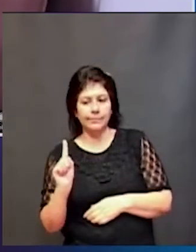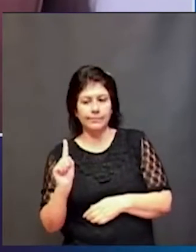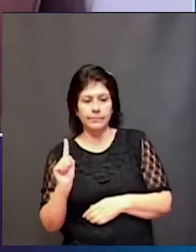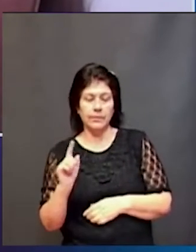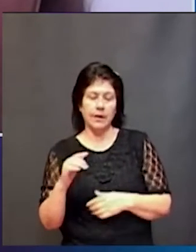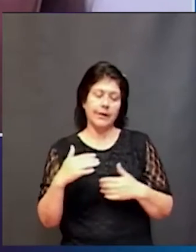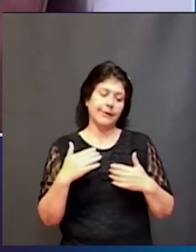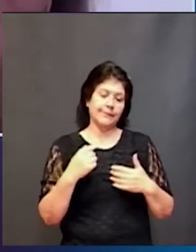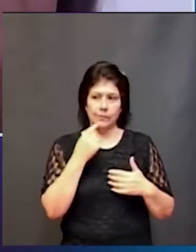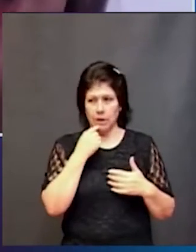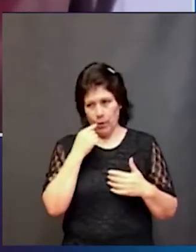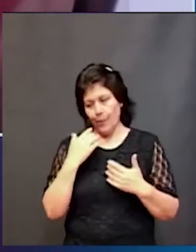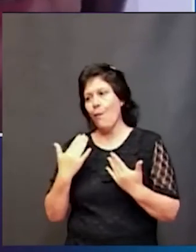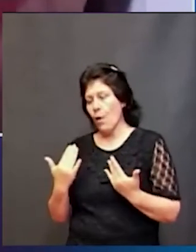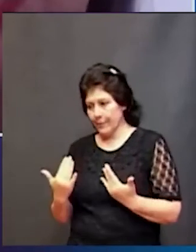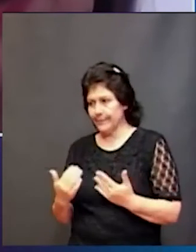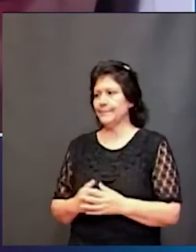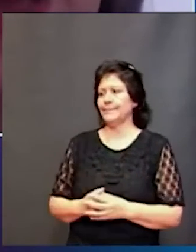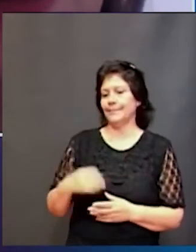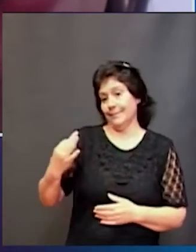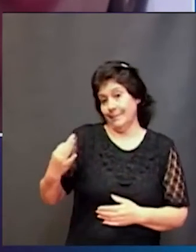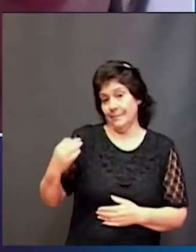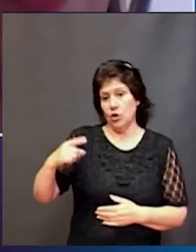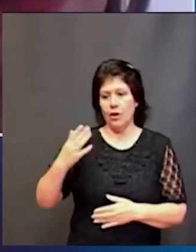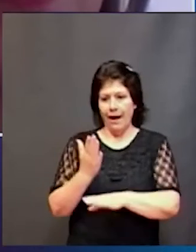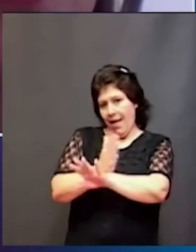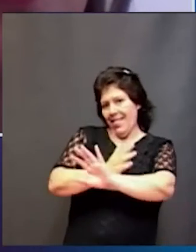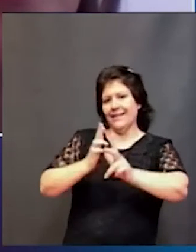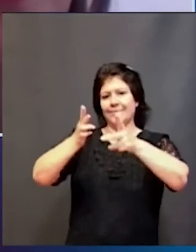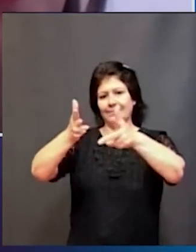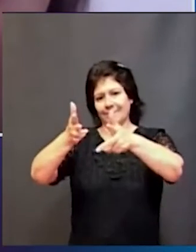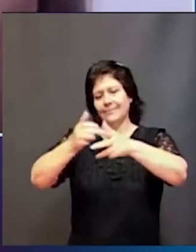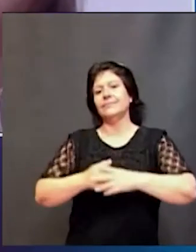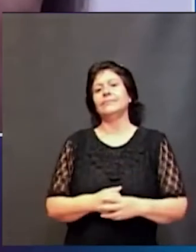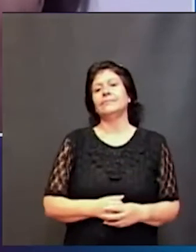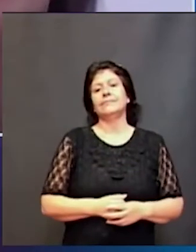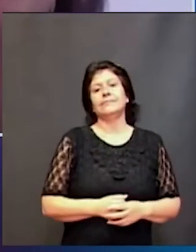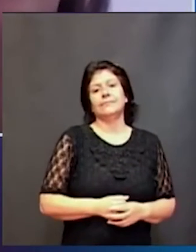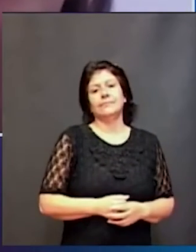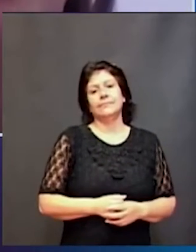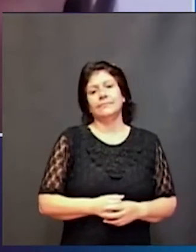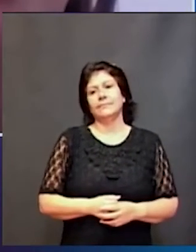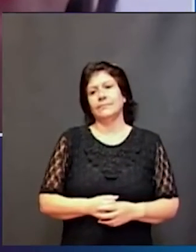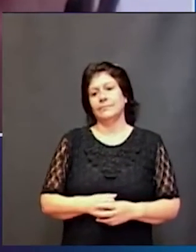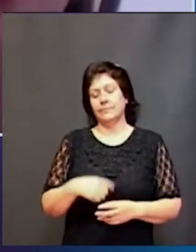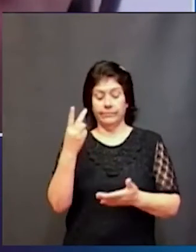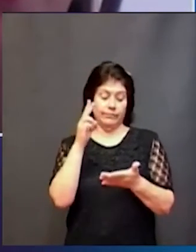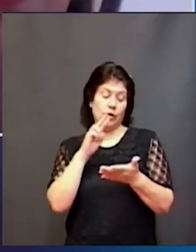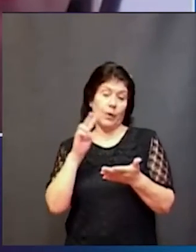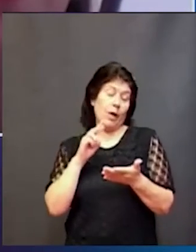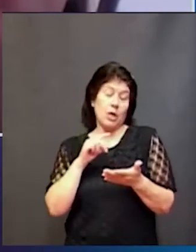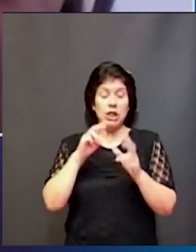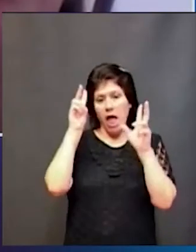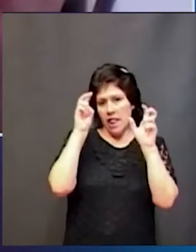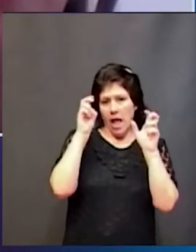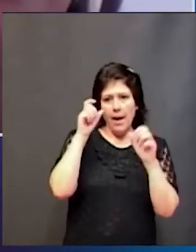bueno algo algo estuve nombrando cuando estamos mirando el neurodesarrollo es